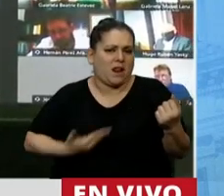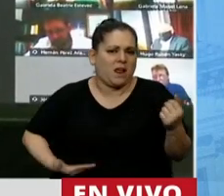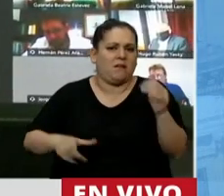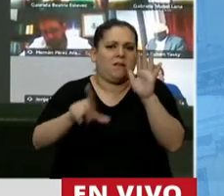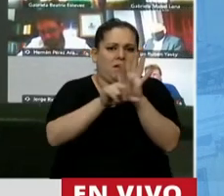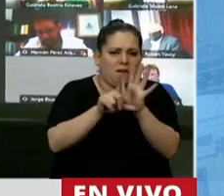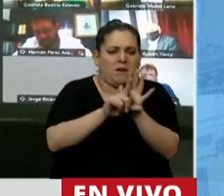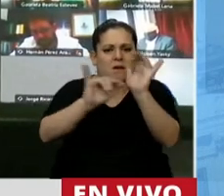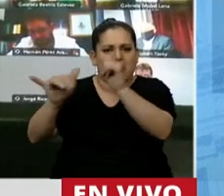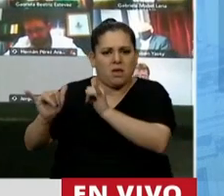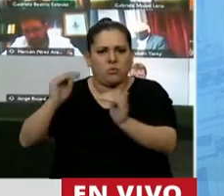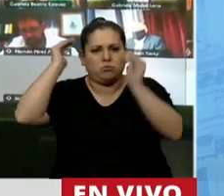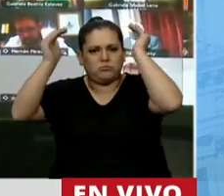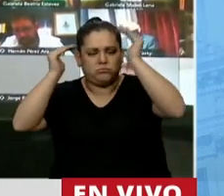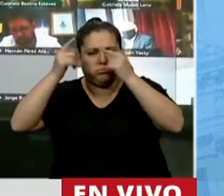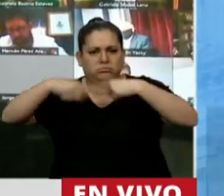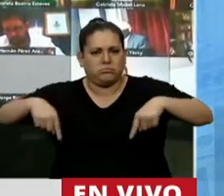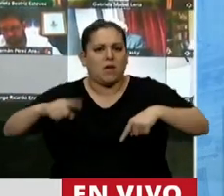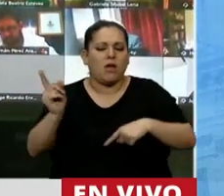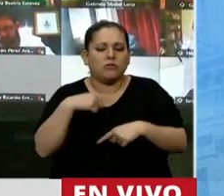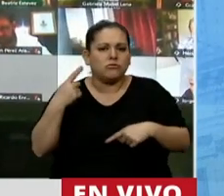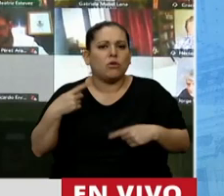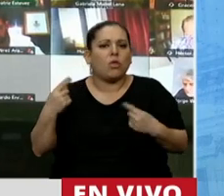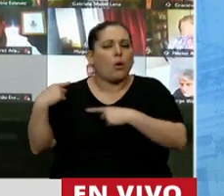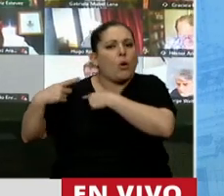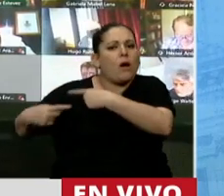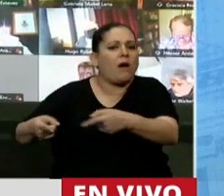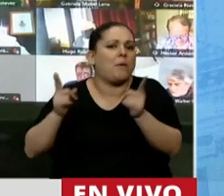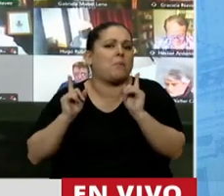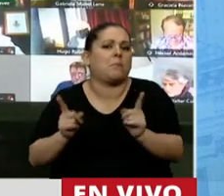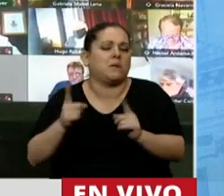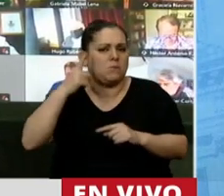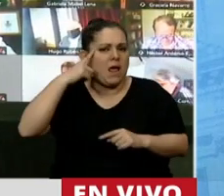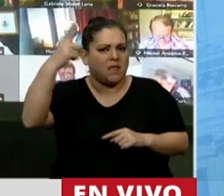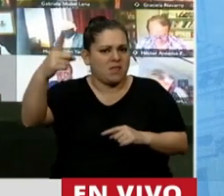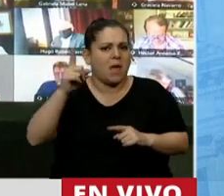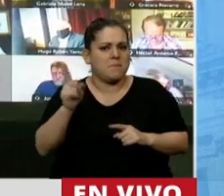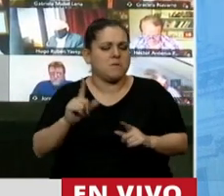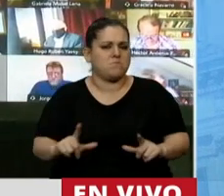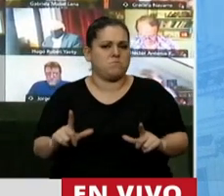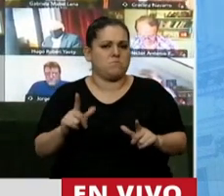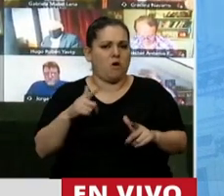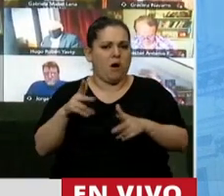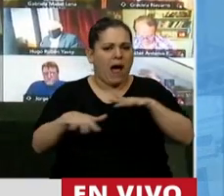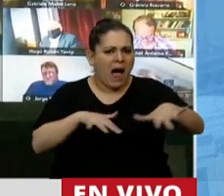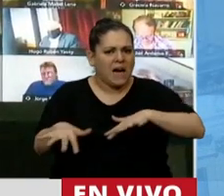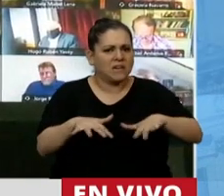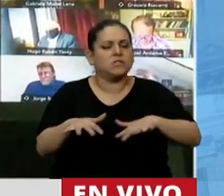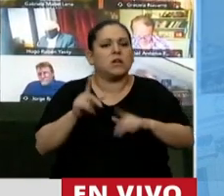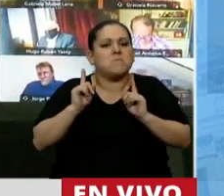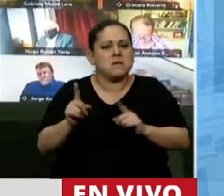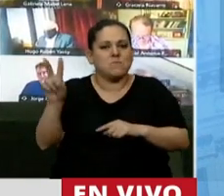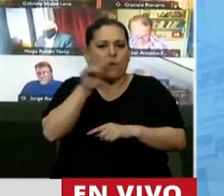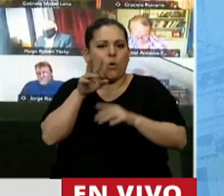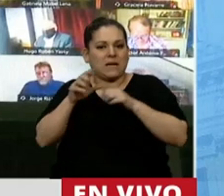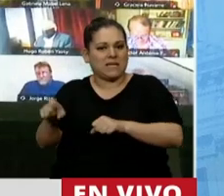jóvenes y adultos. Pero sepan que venimos de esta visión, de este protagonismo y de estas acciones que Yolanda